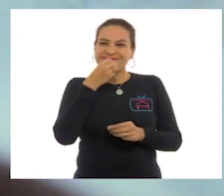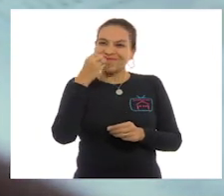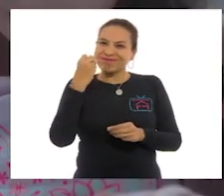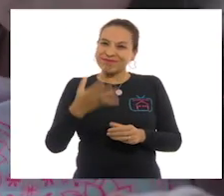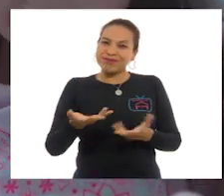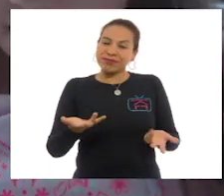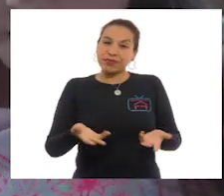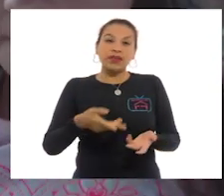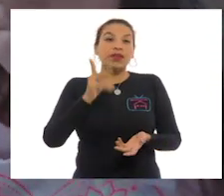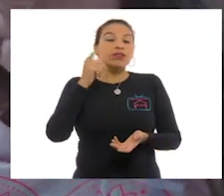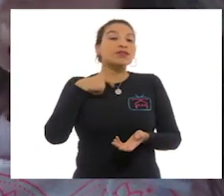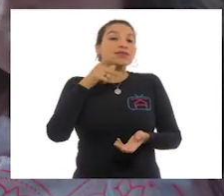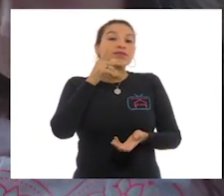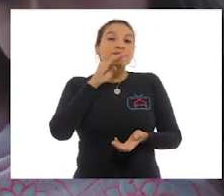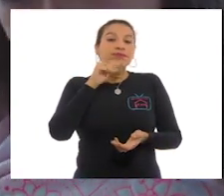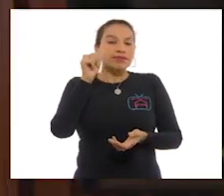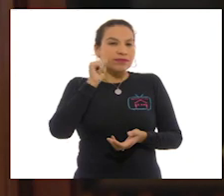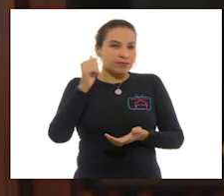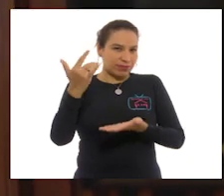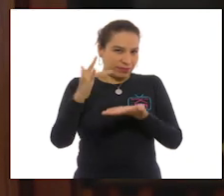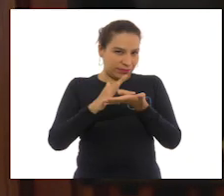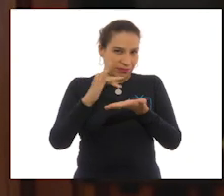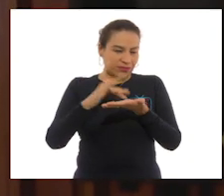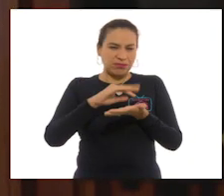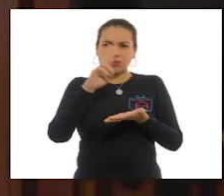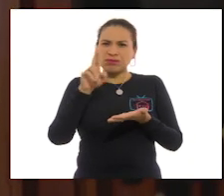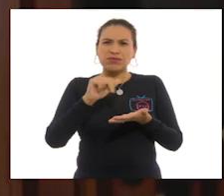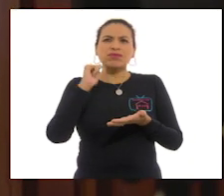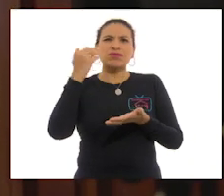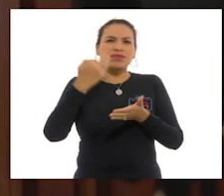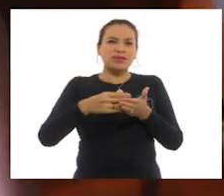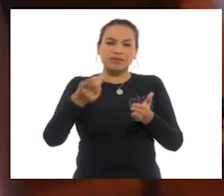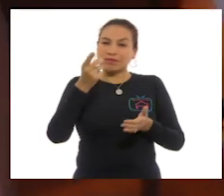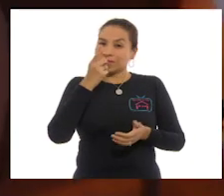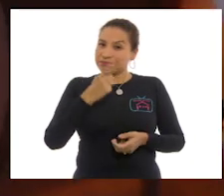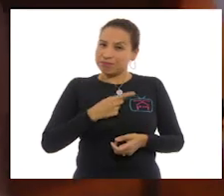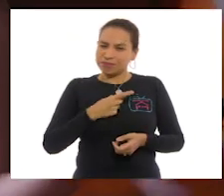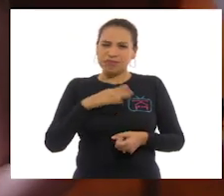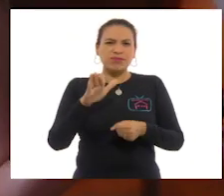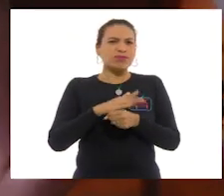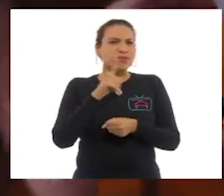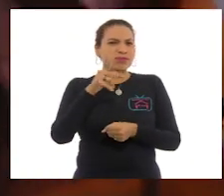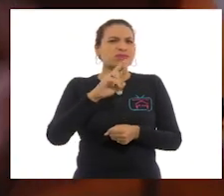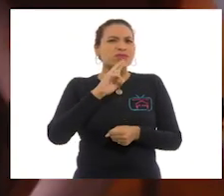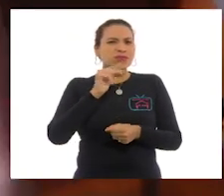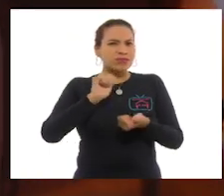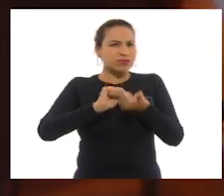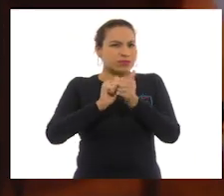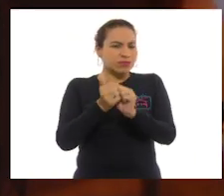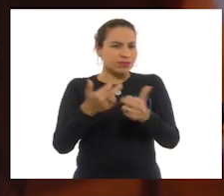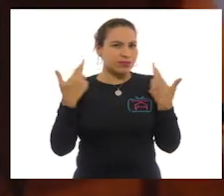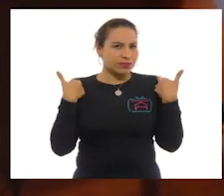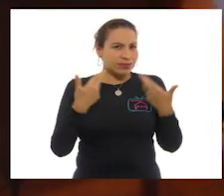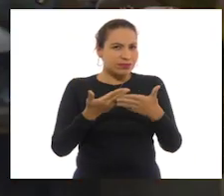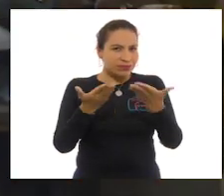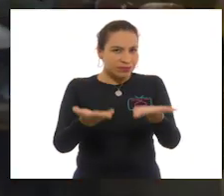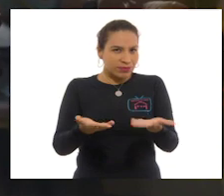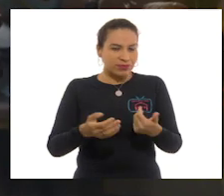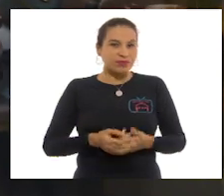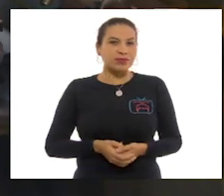Y aunque mis papás siempre me apoyaban, nunca faltó quien me dijera, ¿por qué mejor no te conviertes en maestra?